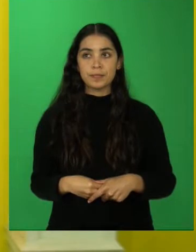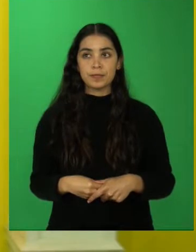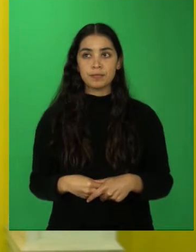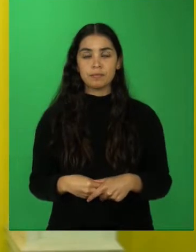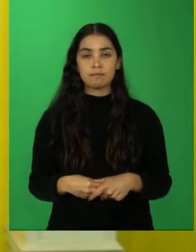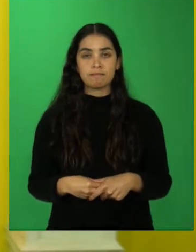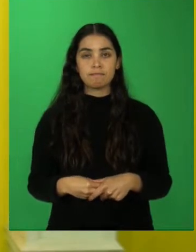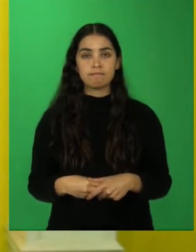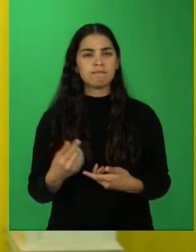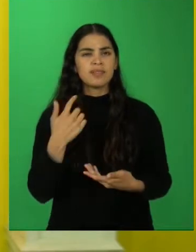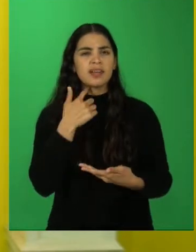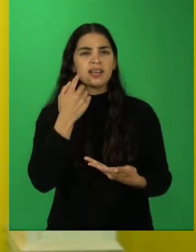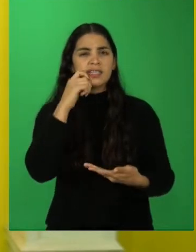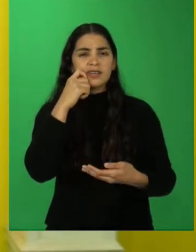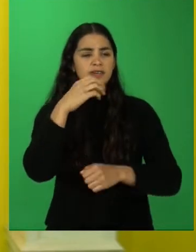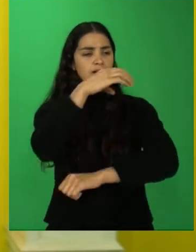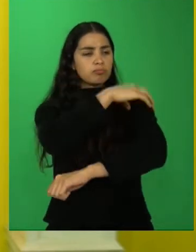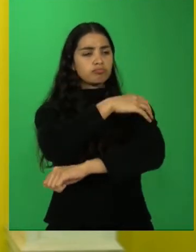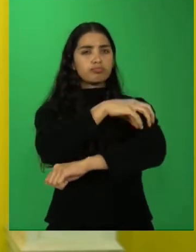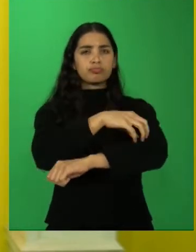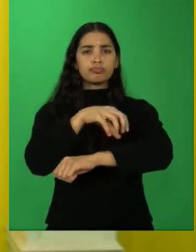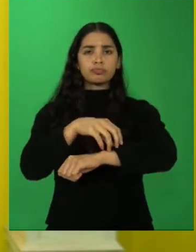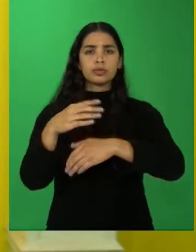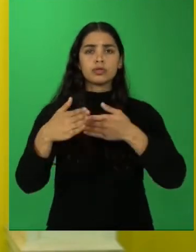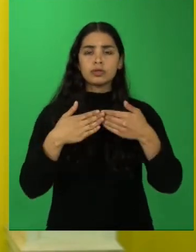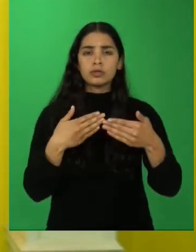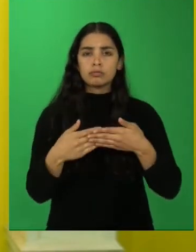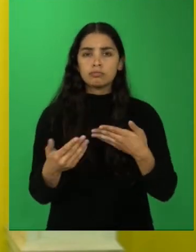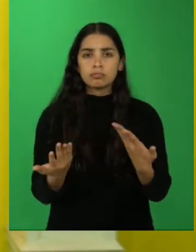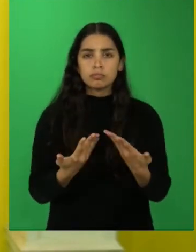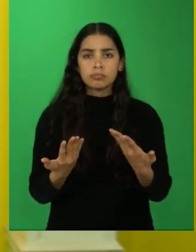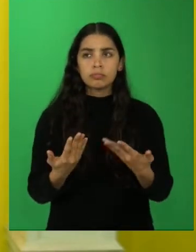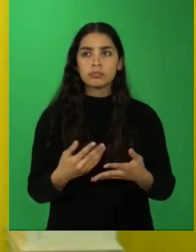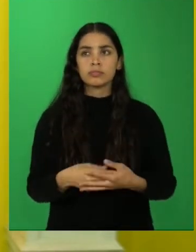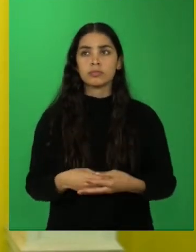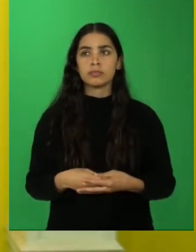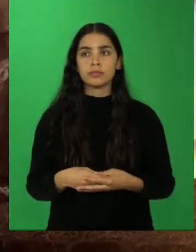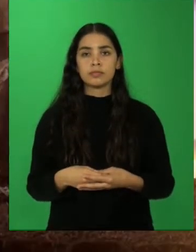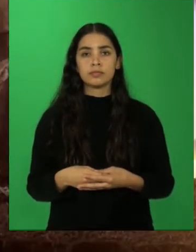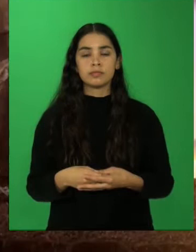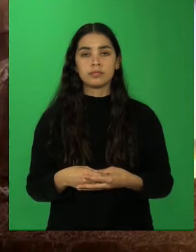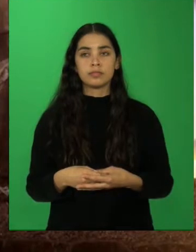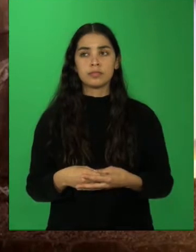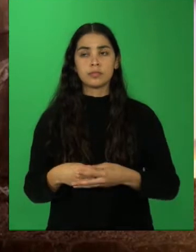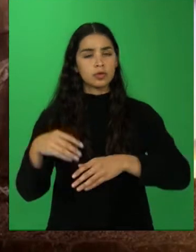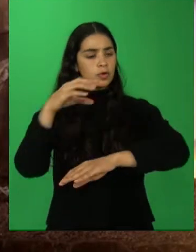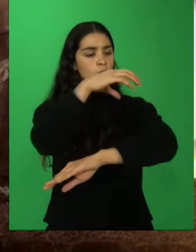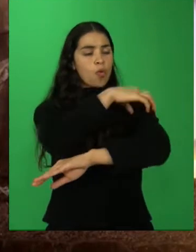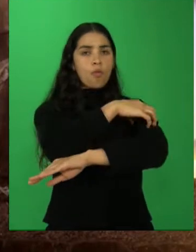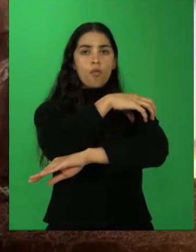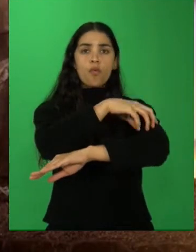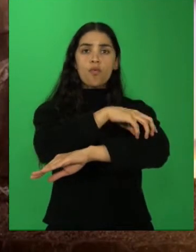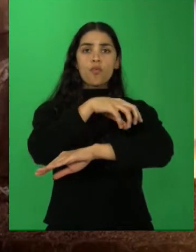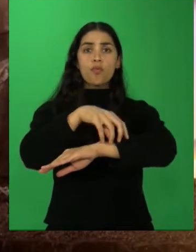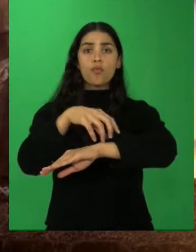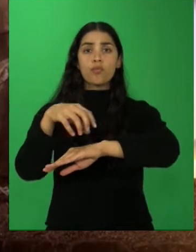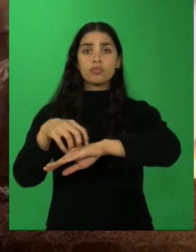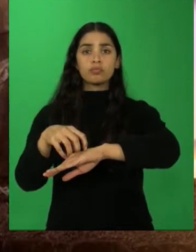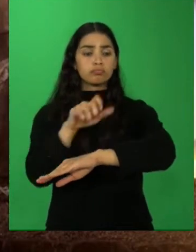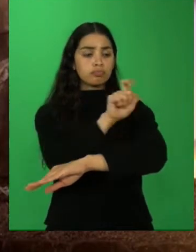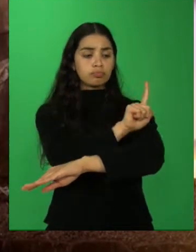¿Qué son las zonas naturales? Las zonas naturales son aquellas zonas geográficas